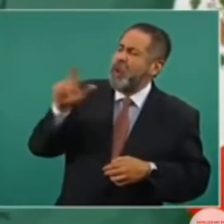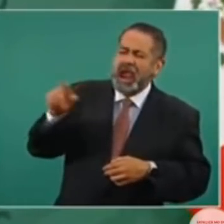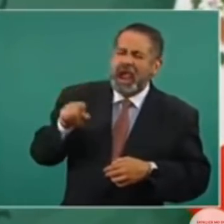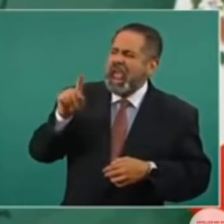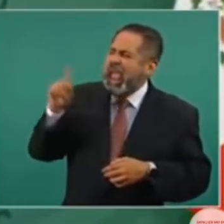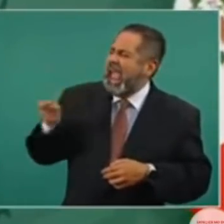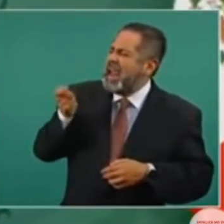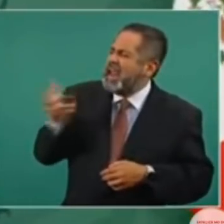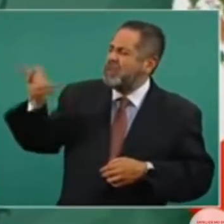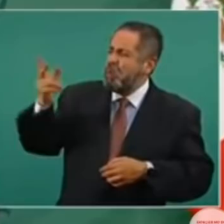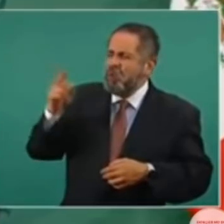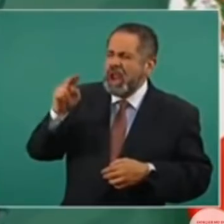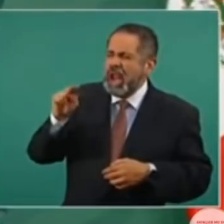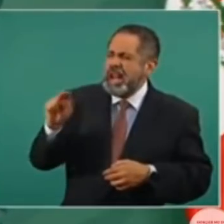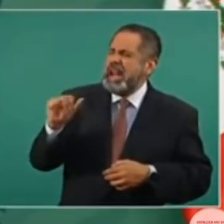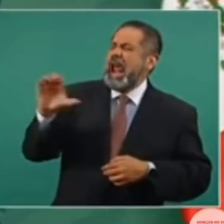un naco.